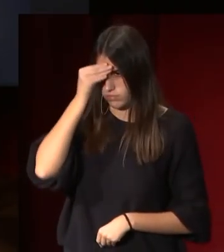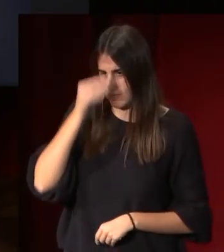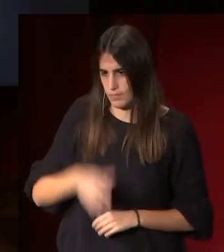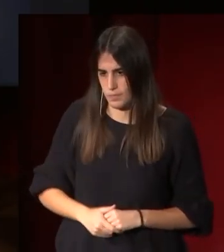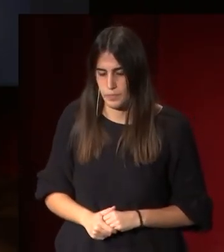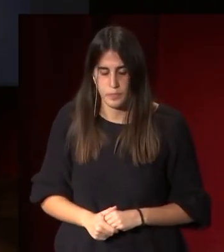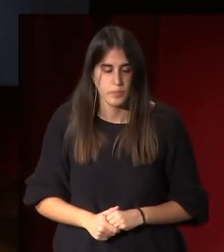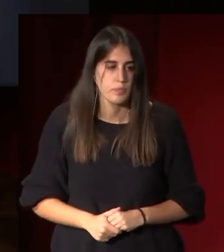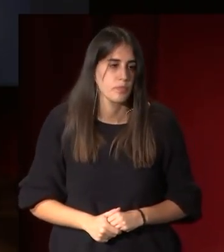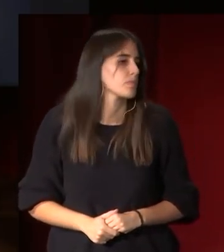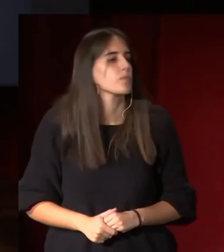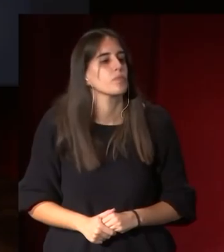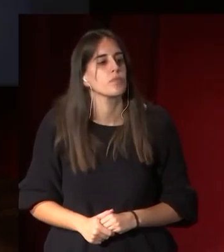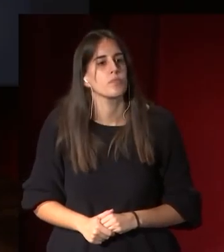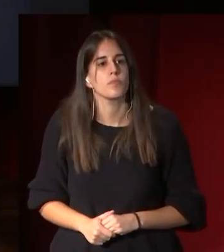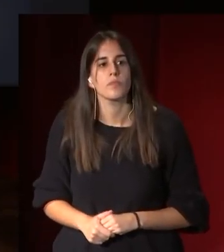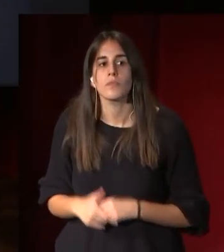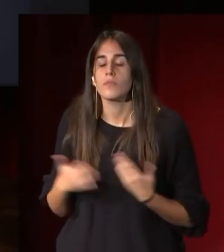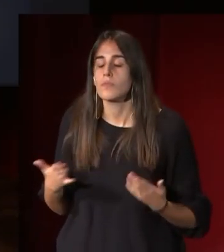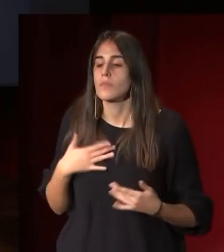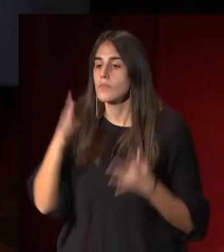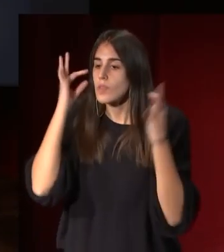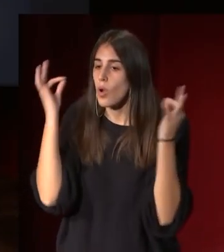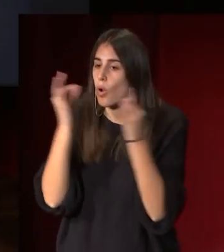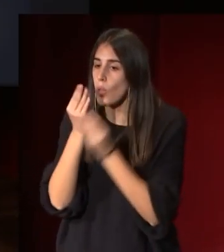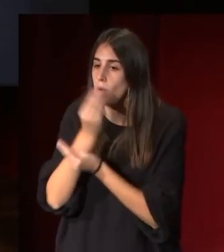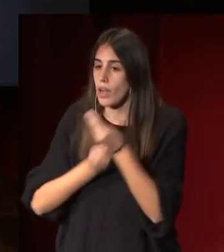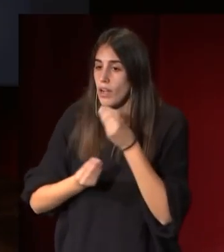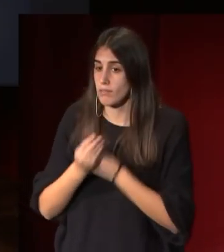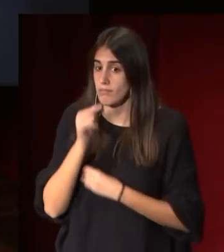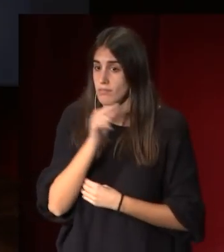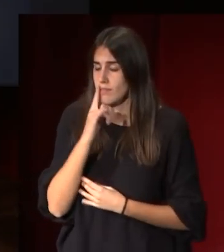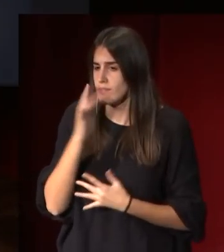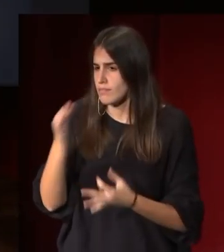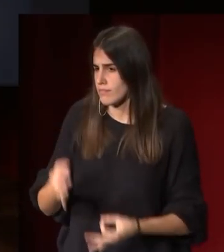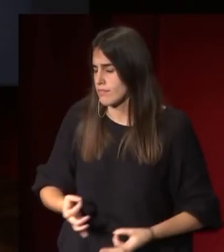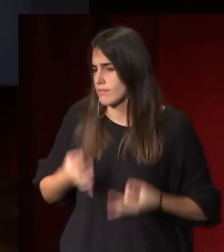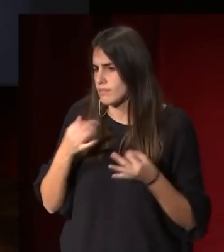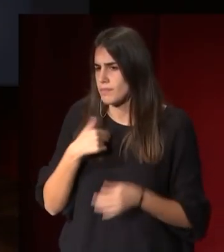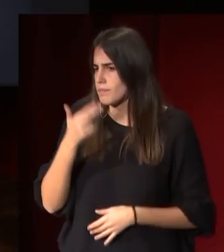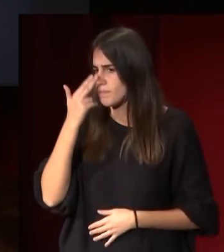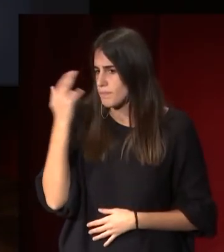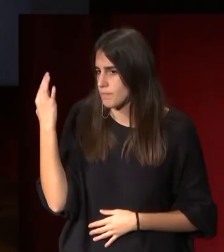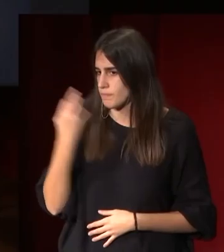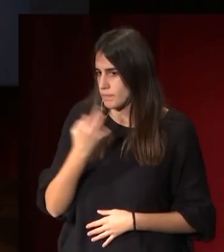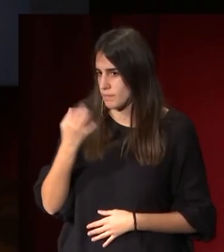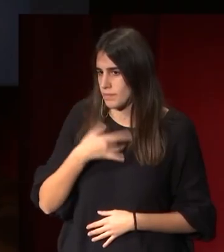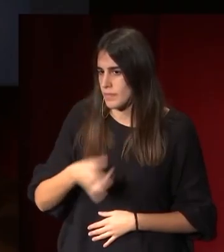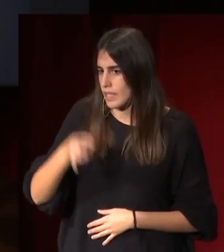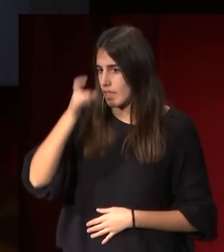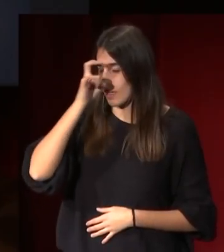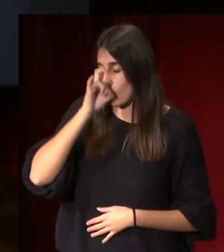Como Álvarez Cubero nació en Priego, en esta ciudad siempre han tenido mucho interés, obviamente, en recordar y